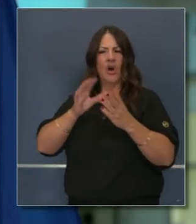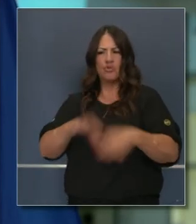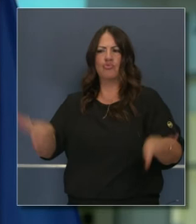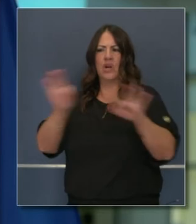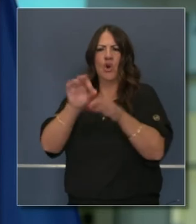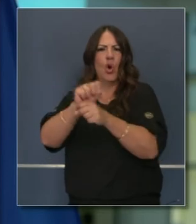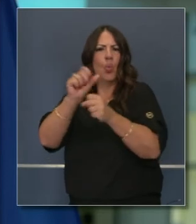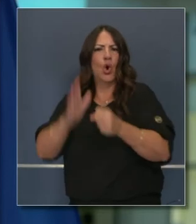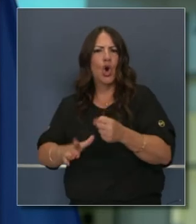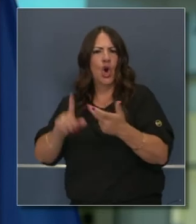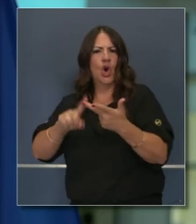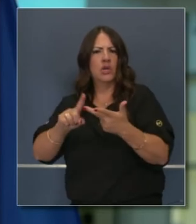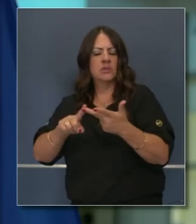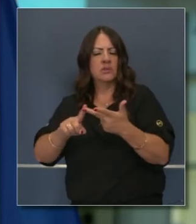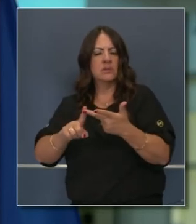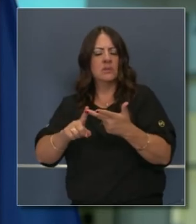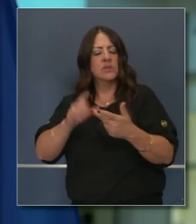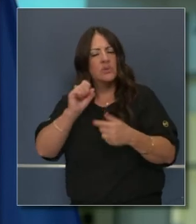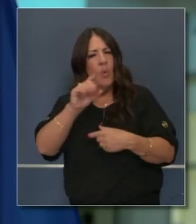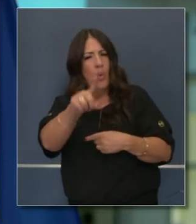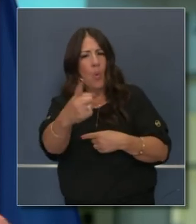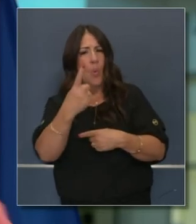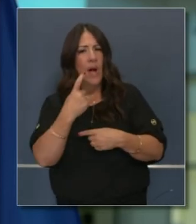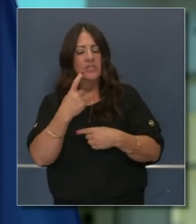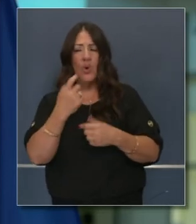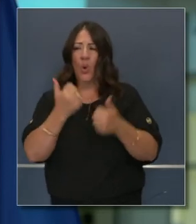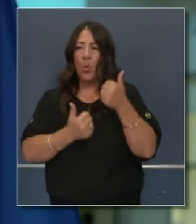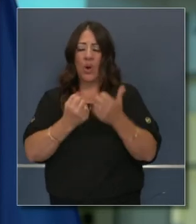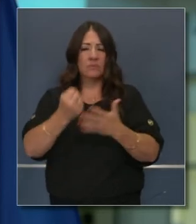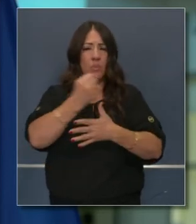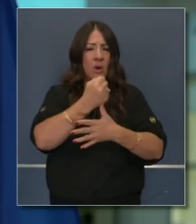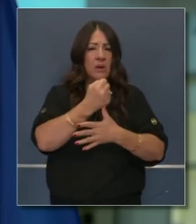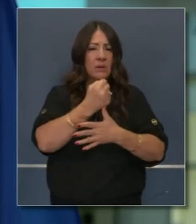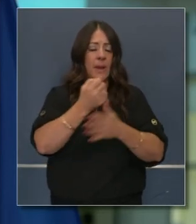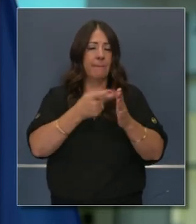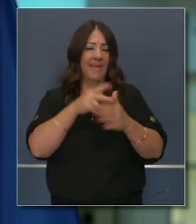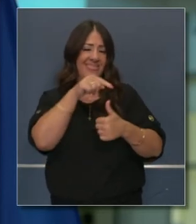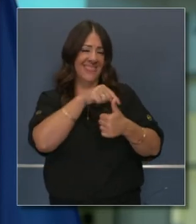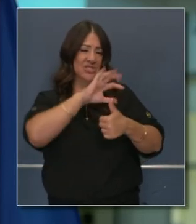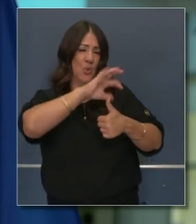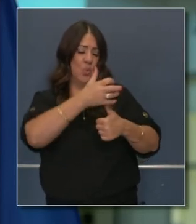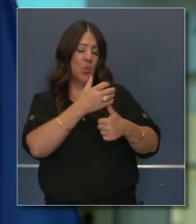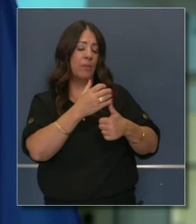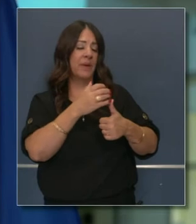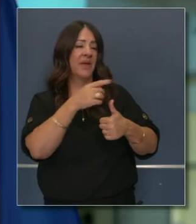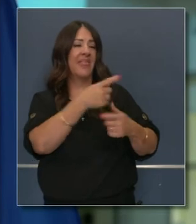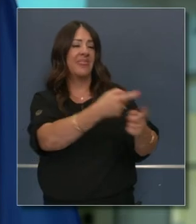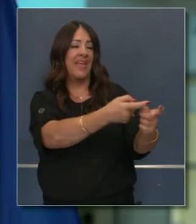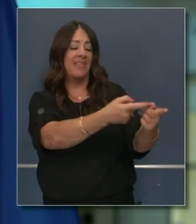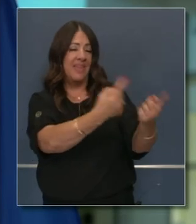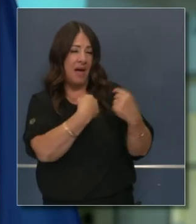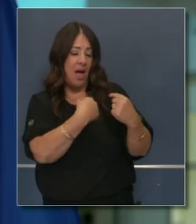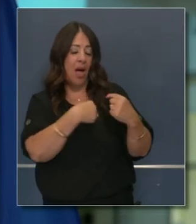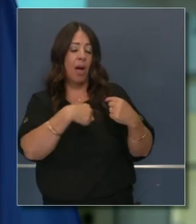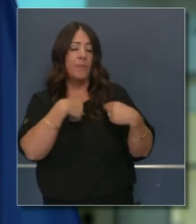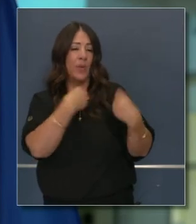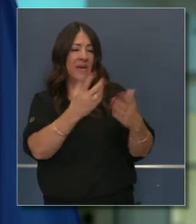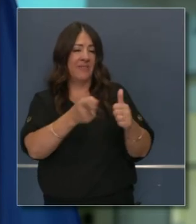críticos que serán priorizados. De modo que para su pregunta, en cuanto a prioridad A o prioridad B,